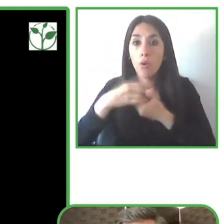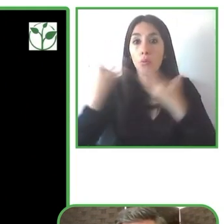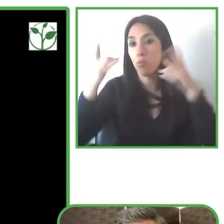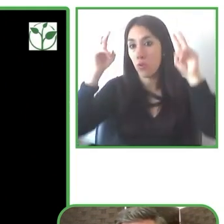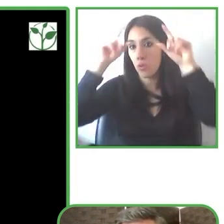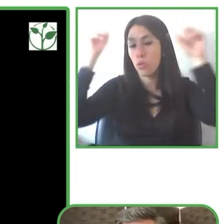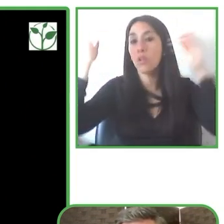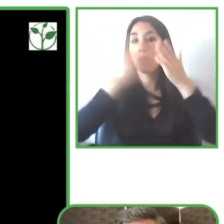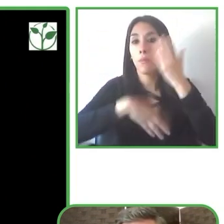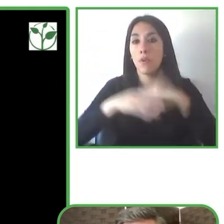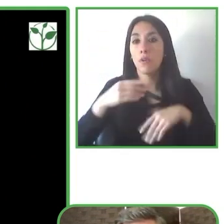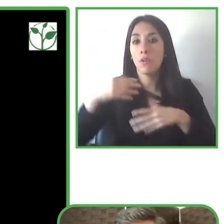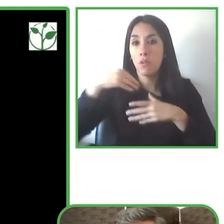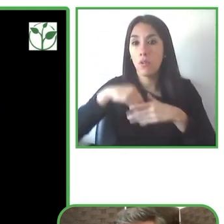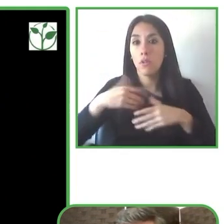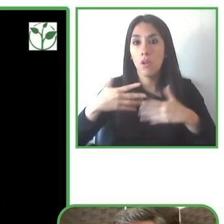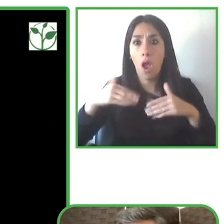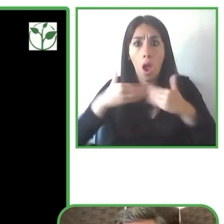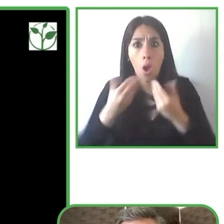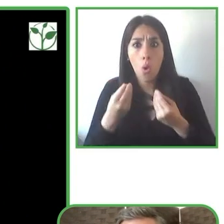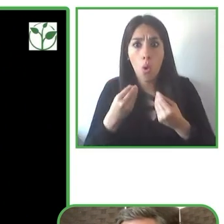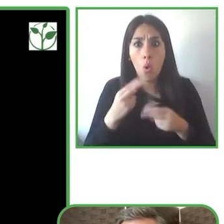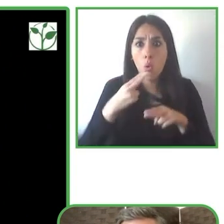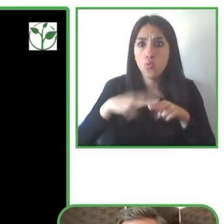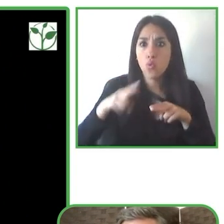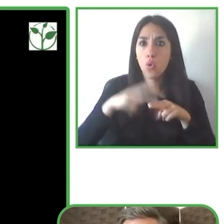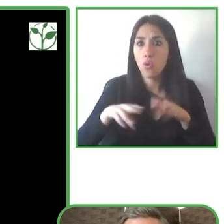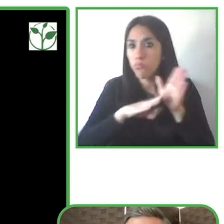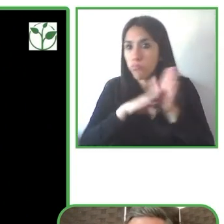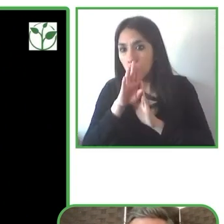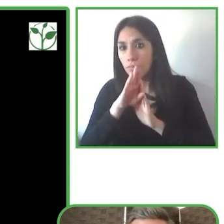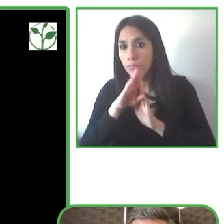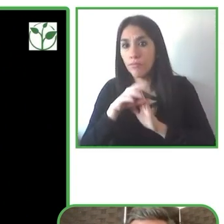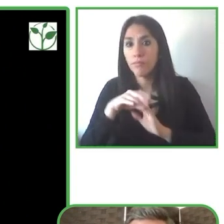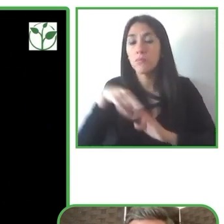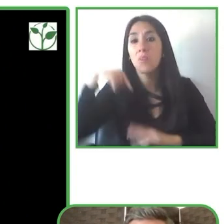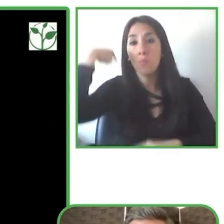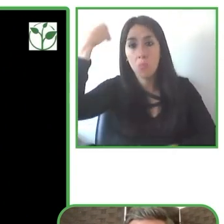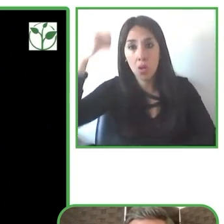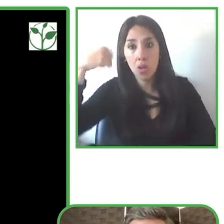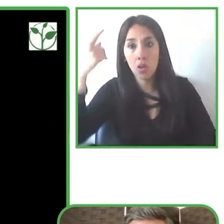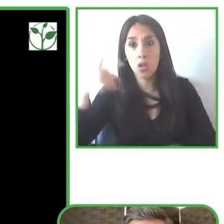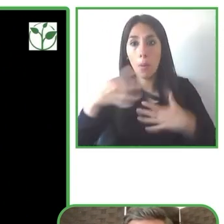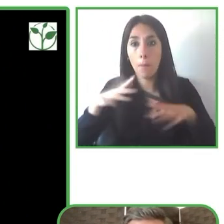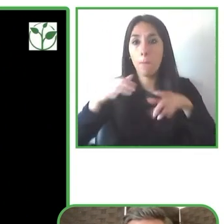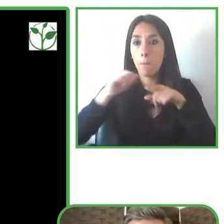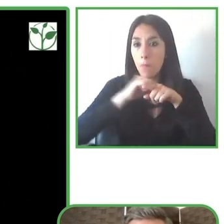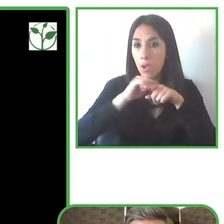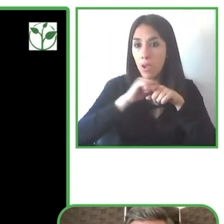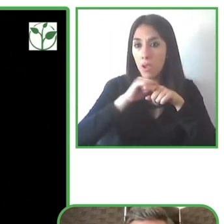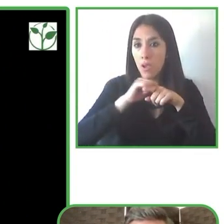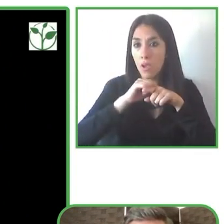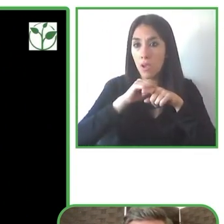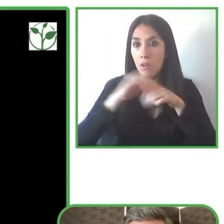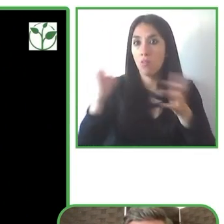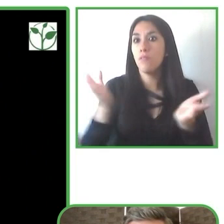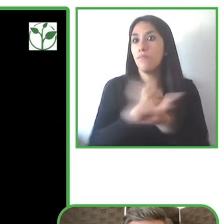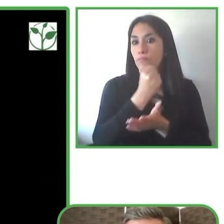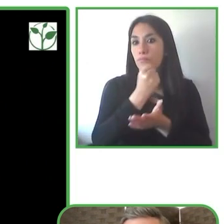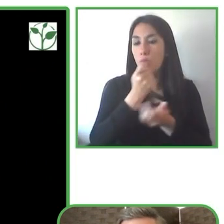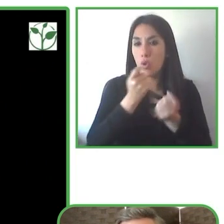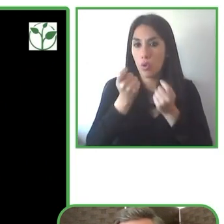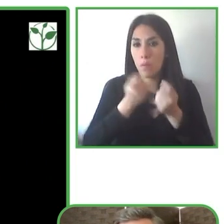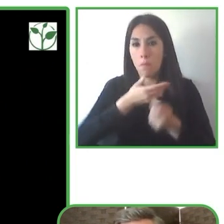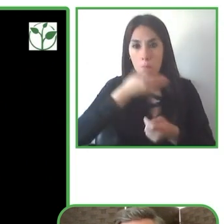para mejorar sus prácticas de negocios para las partes internas y también para mejorar la